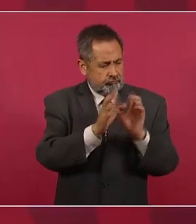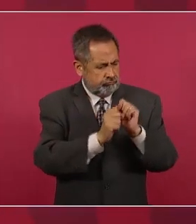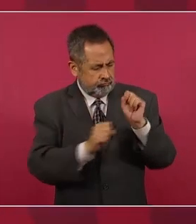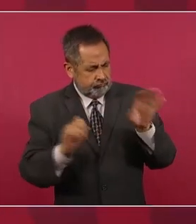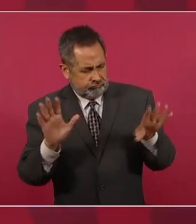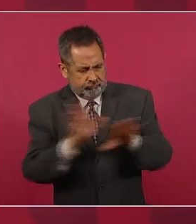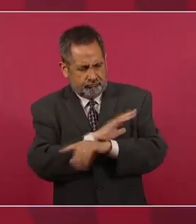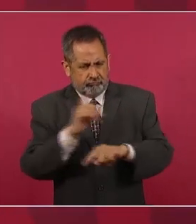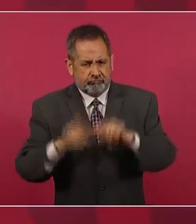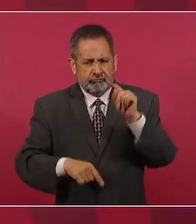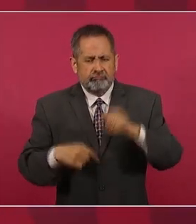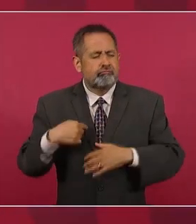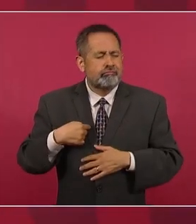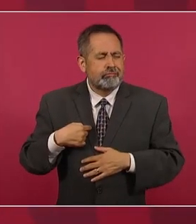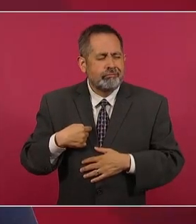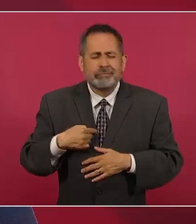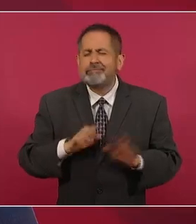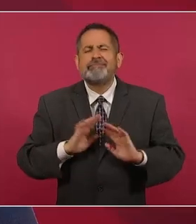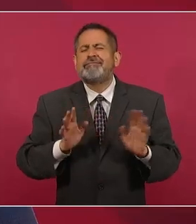y no hacerlo